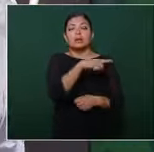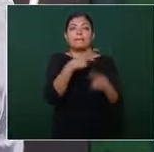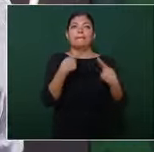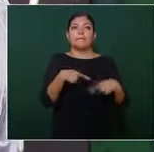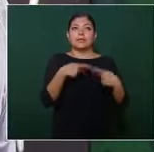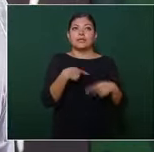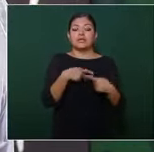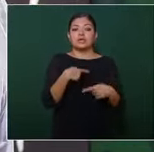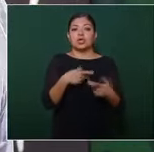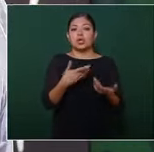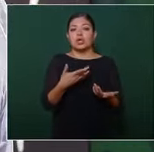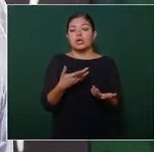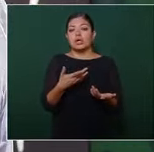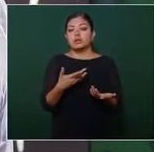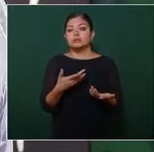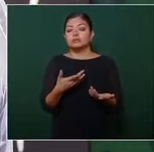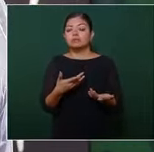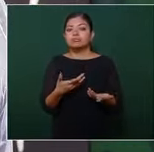los